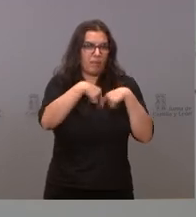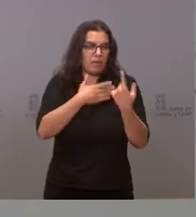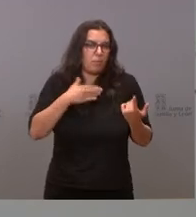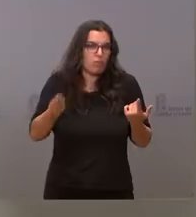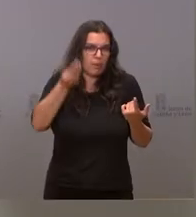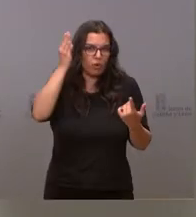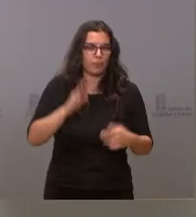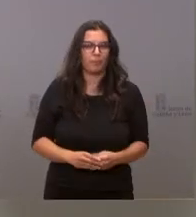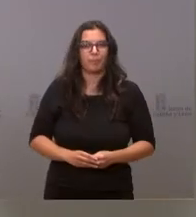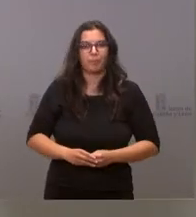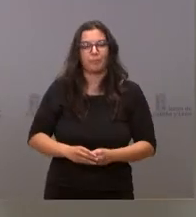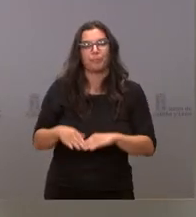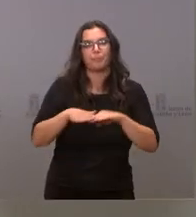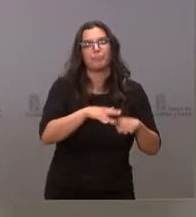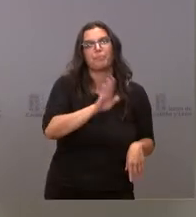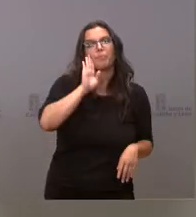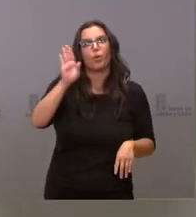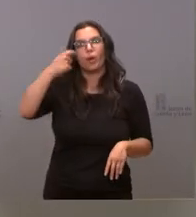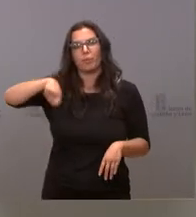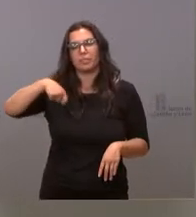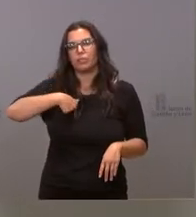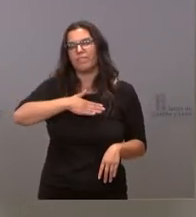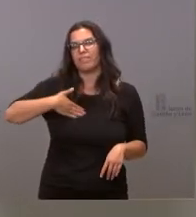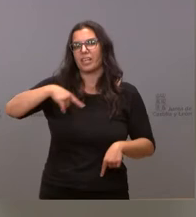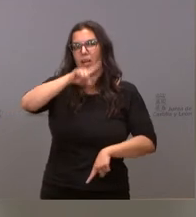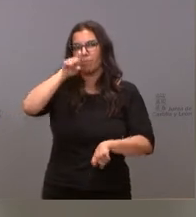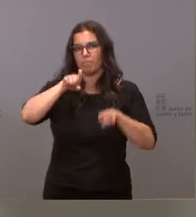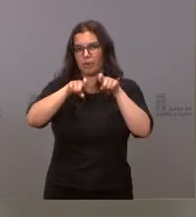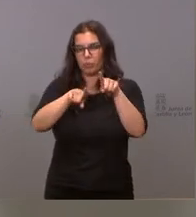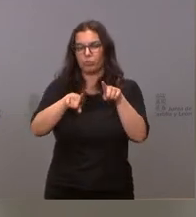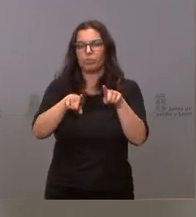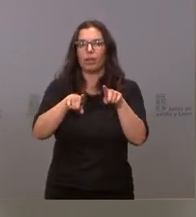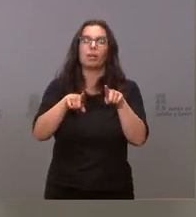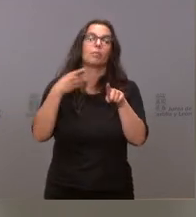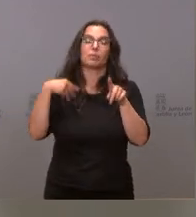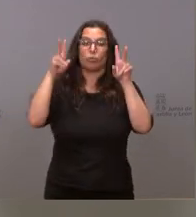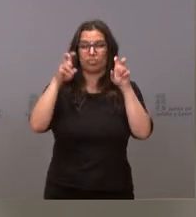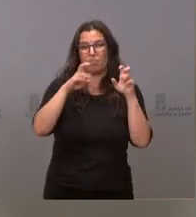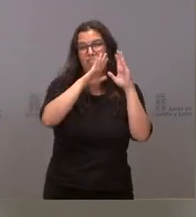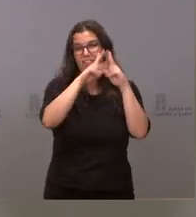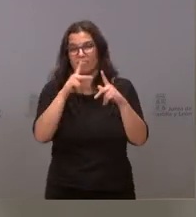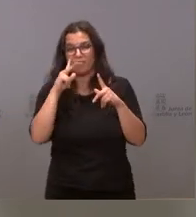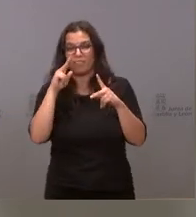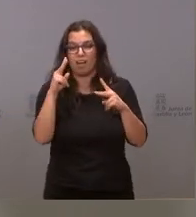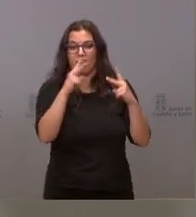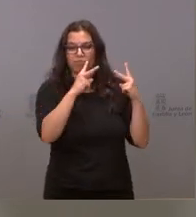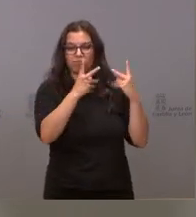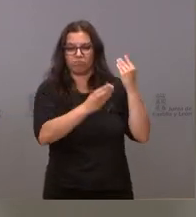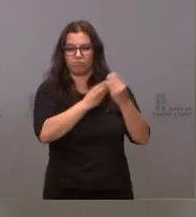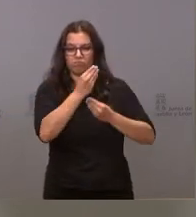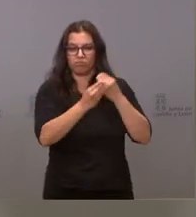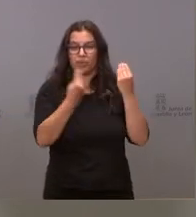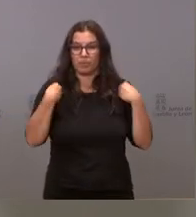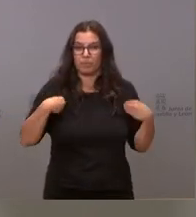Y hola, presidente. Quería preguntarle en este tono de balance qué balance hace precisamente de la